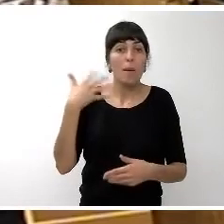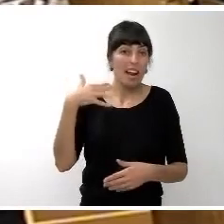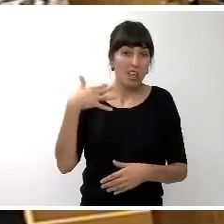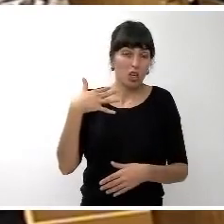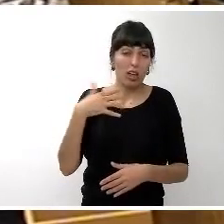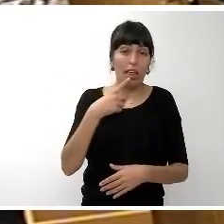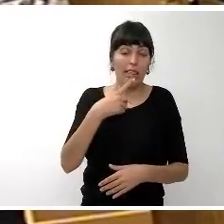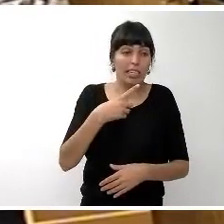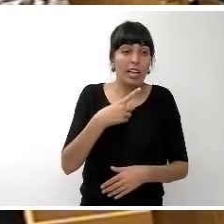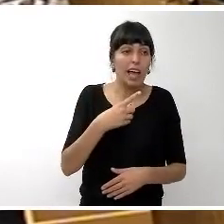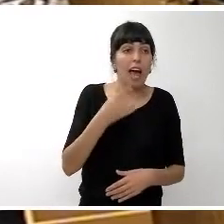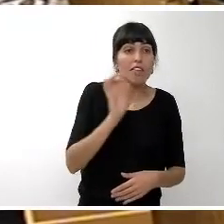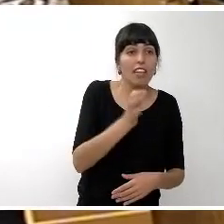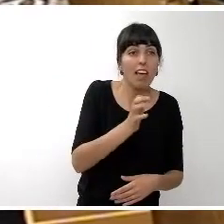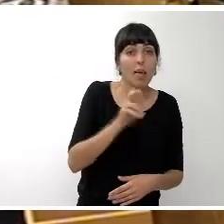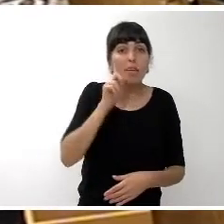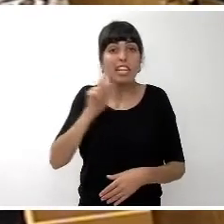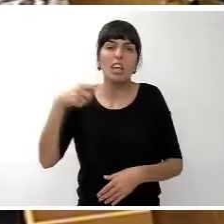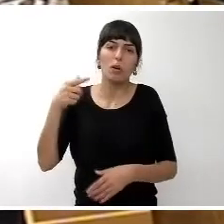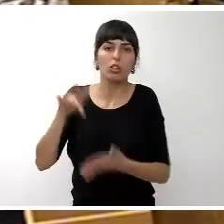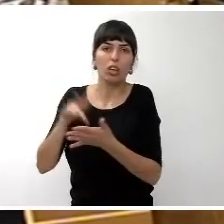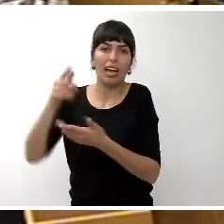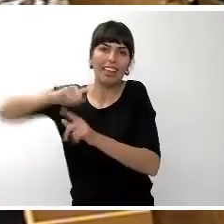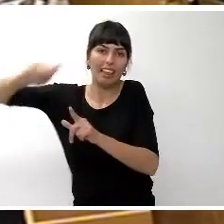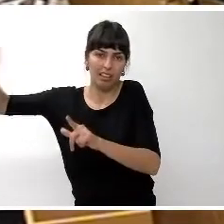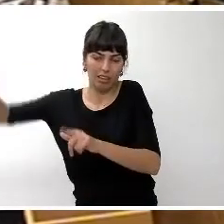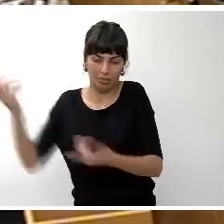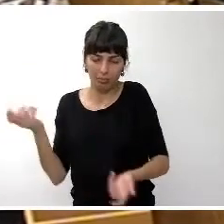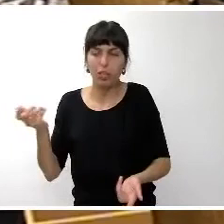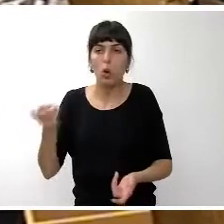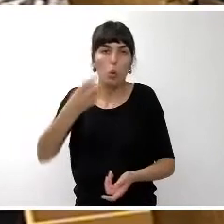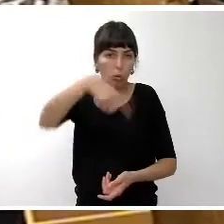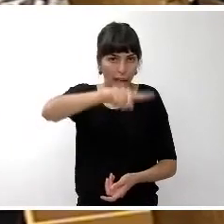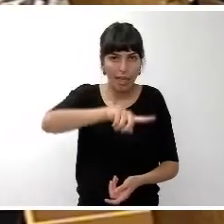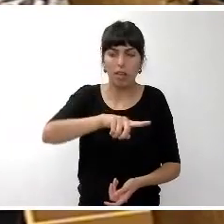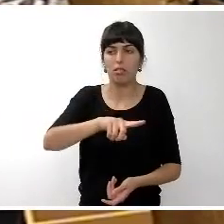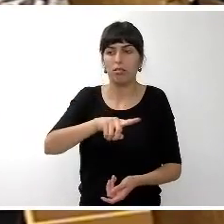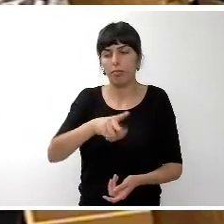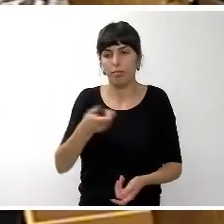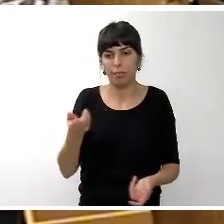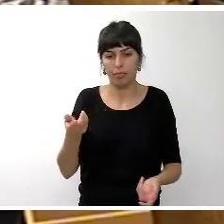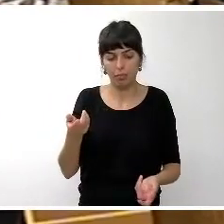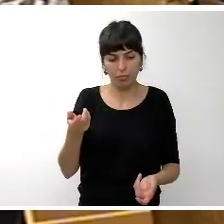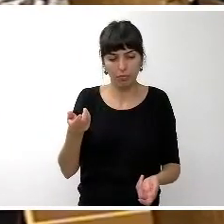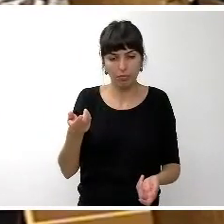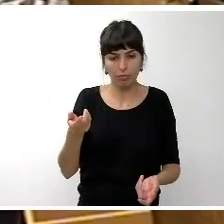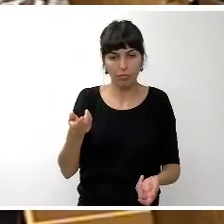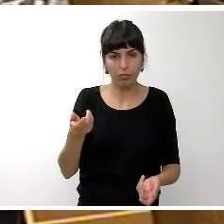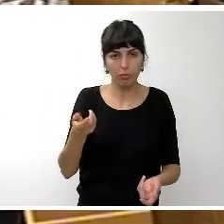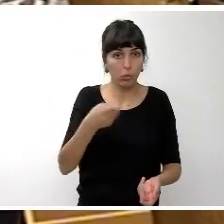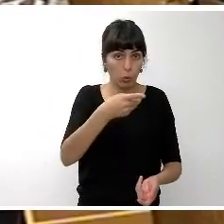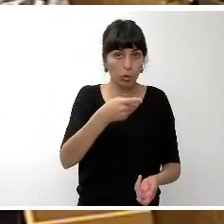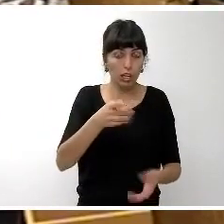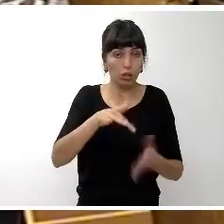hay mentiras y luego están las estadísticas ¿no? ustedes y no usted solo sino la propia presentación ha agrupado los